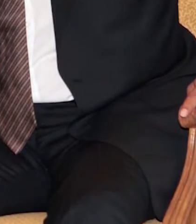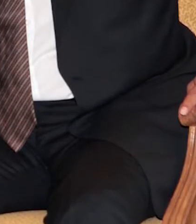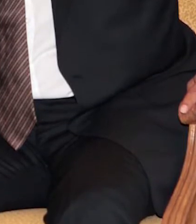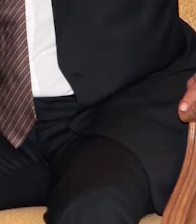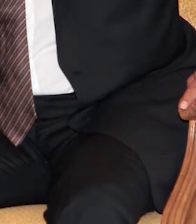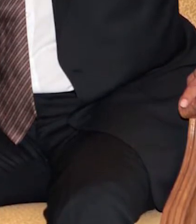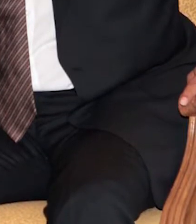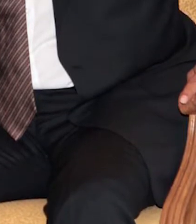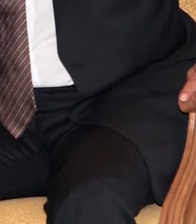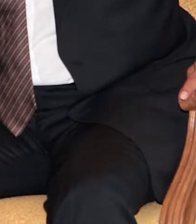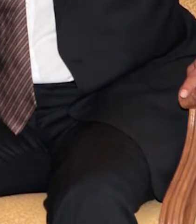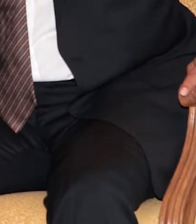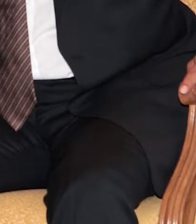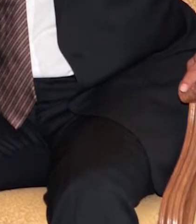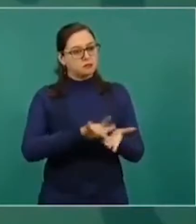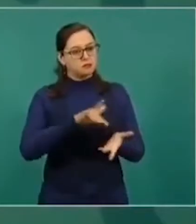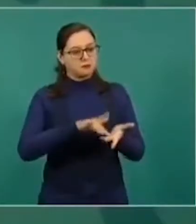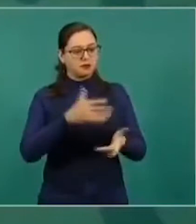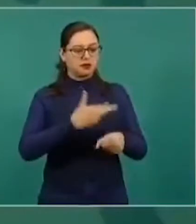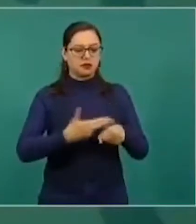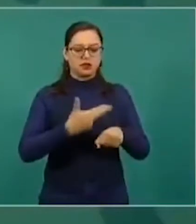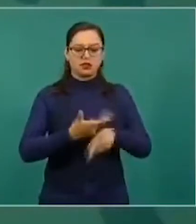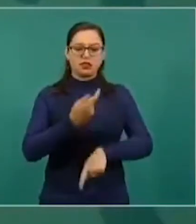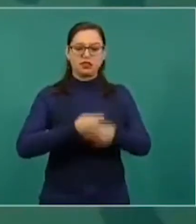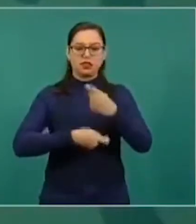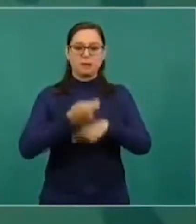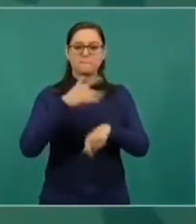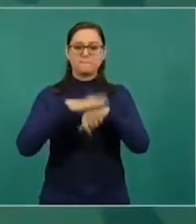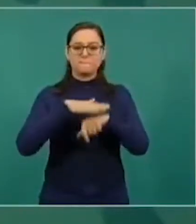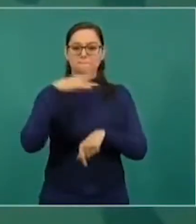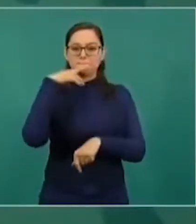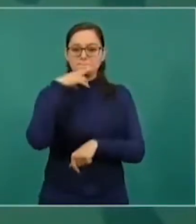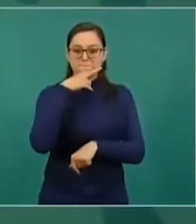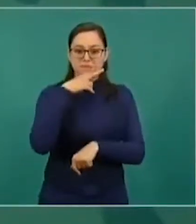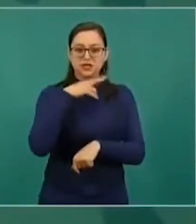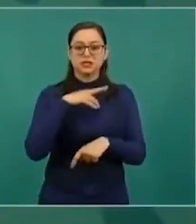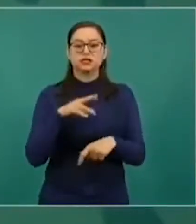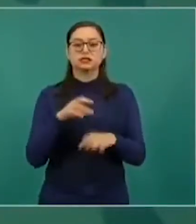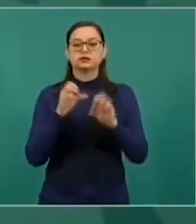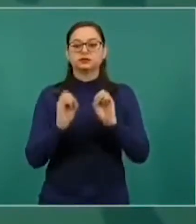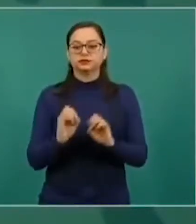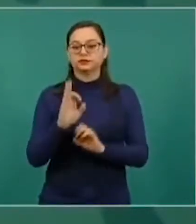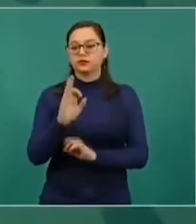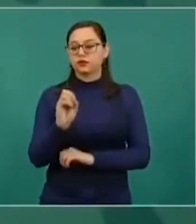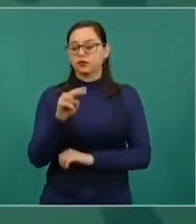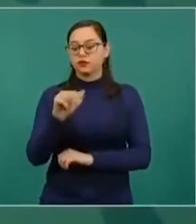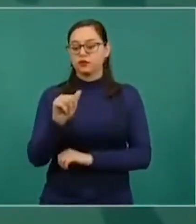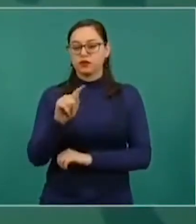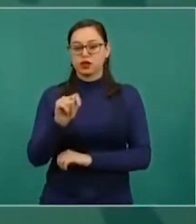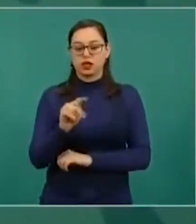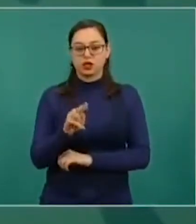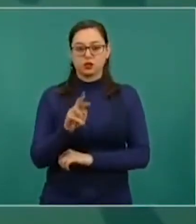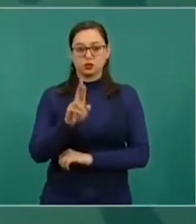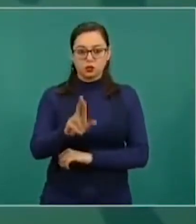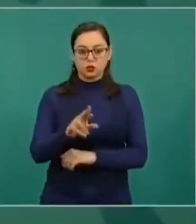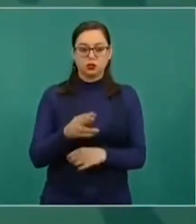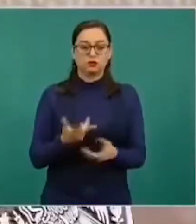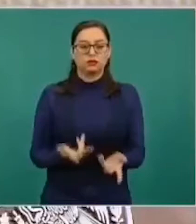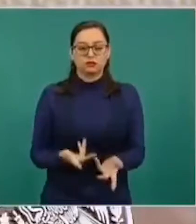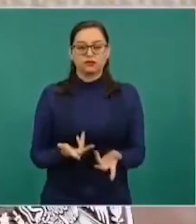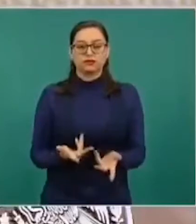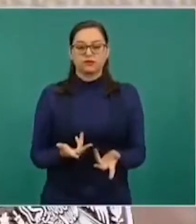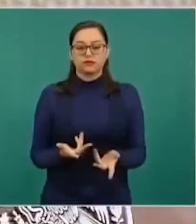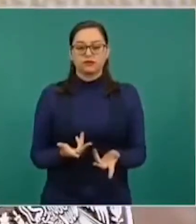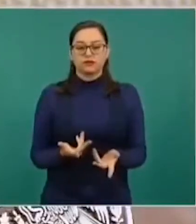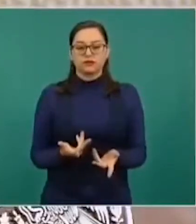migratorio y el control de armas. Me pareció adecuado, correcto, oportuno el mensaje del presidente Biden, especialmente en el control